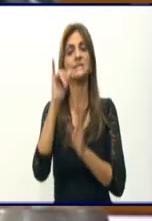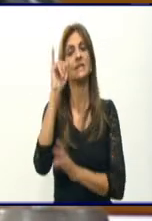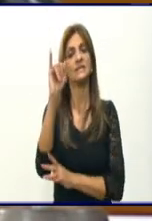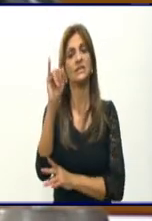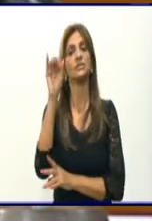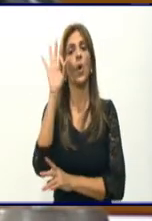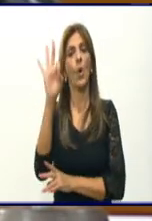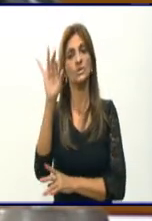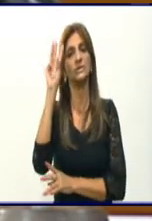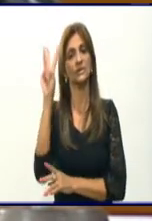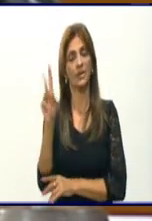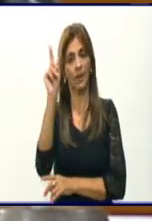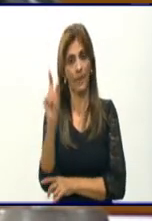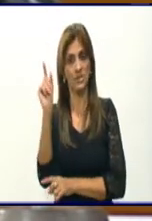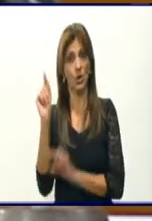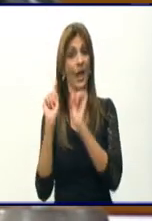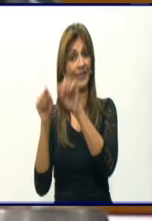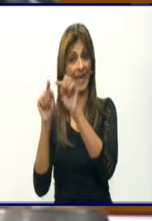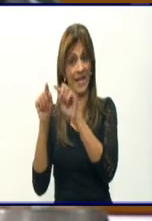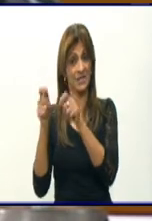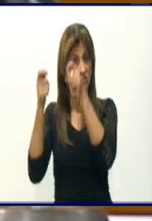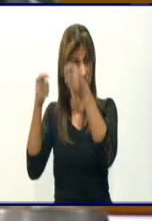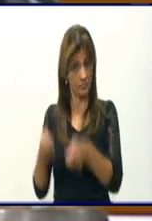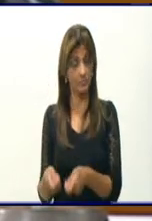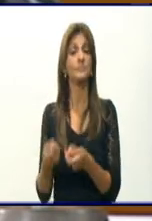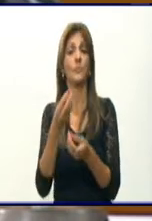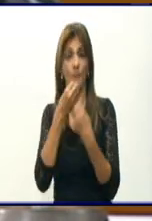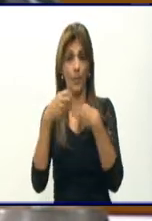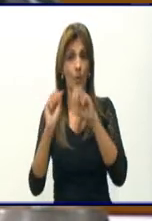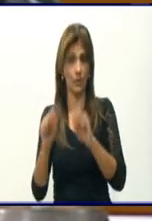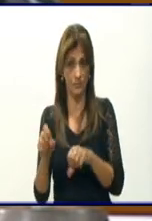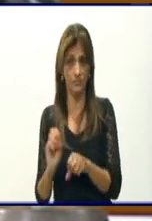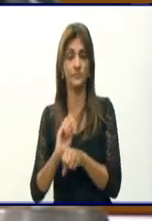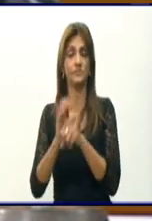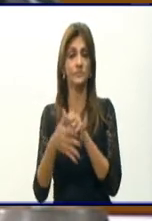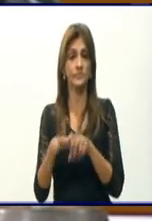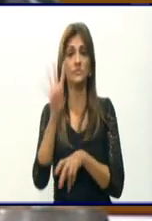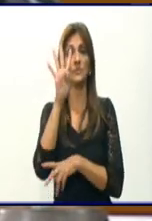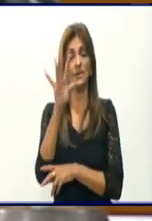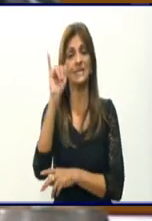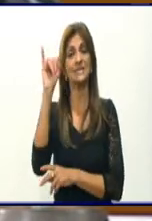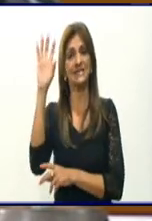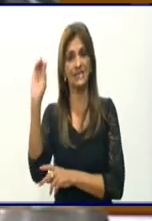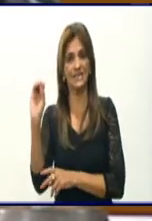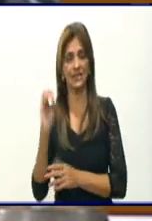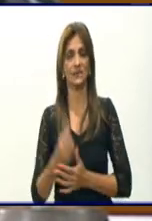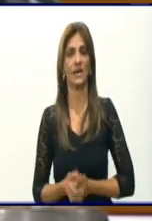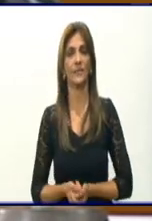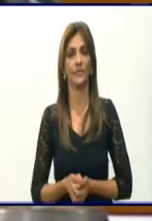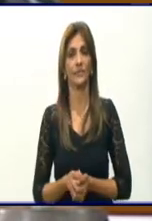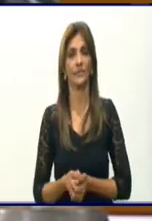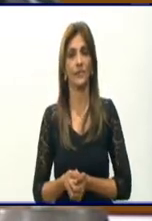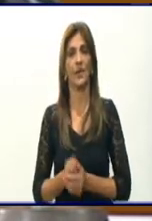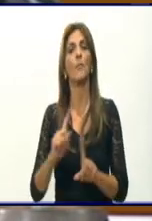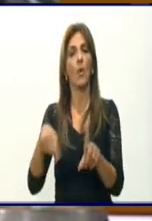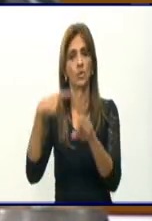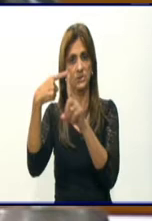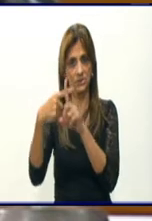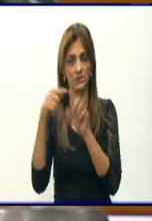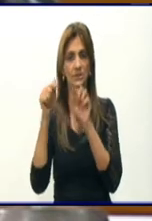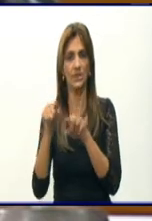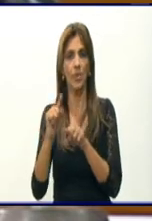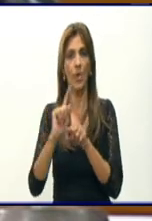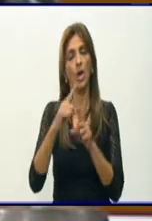pacientes, de ellos confirmados activos dentro de la provincia 460, confirmados activos fuera de la